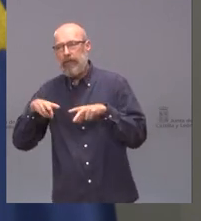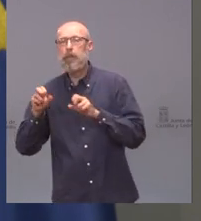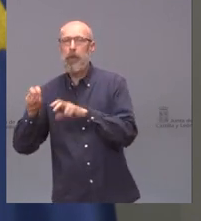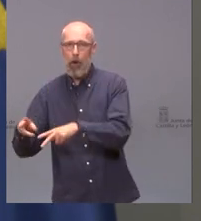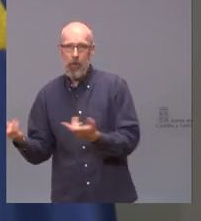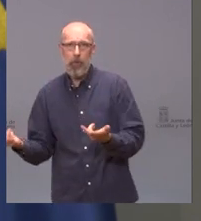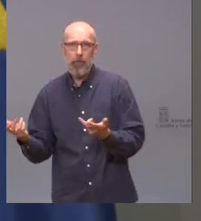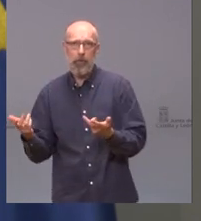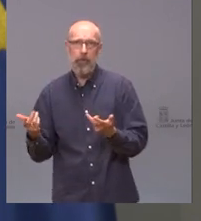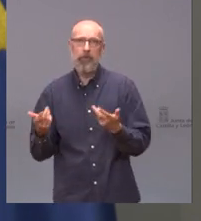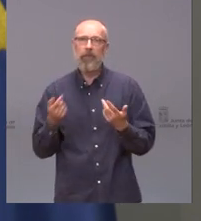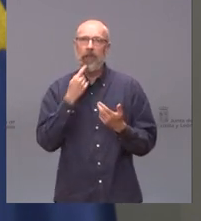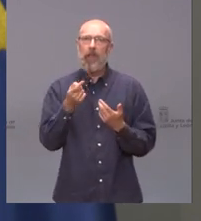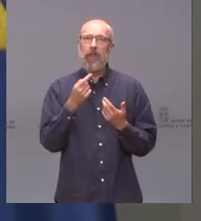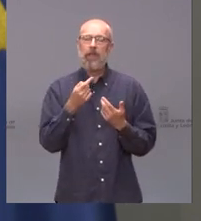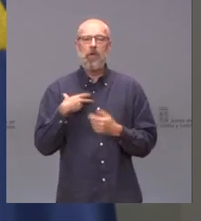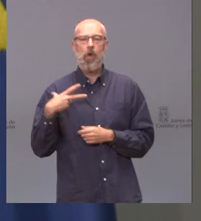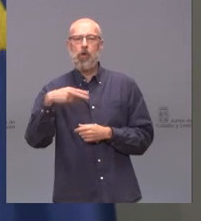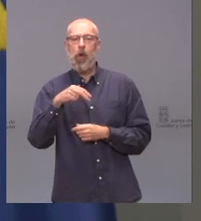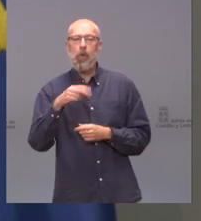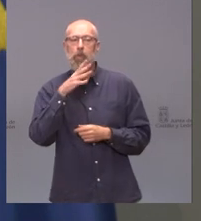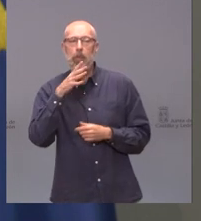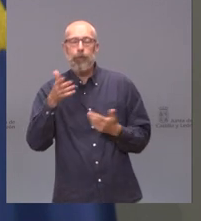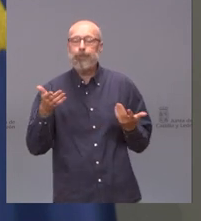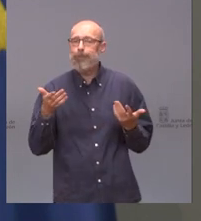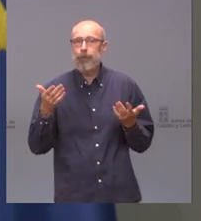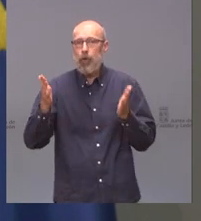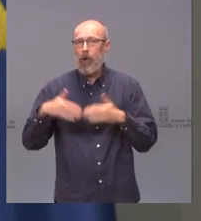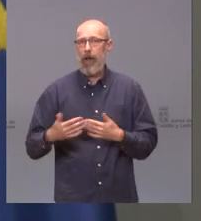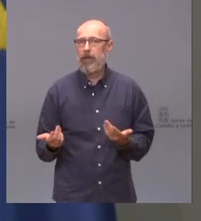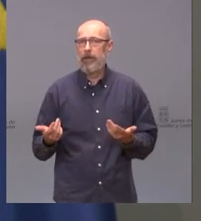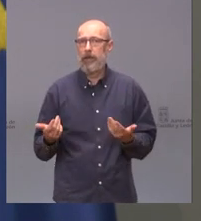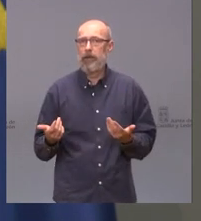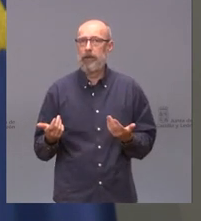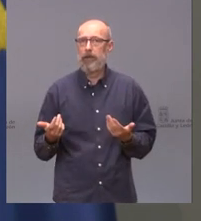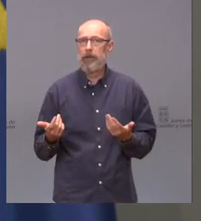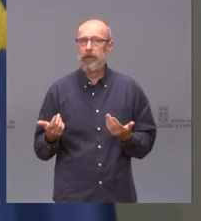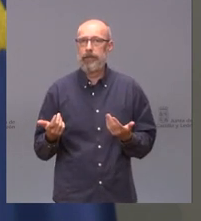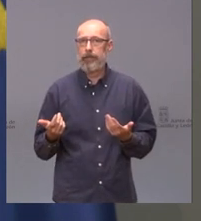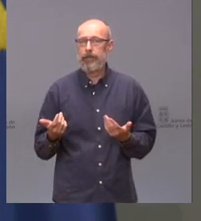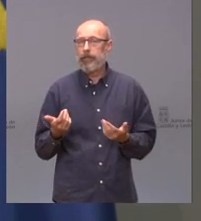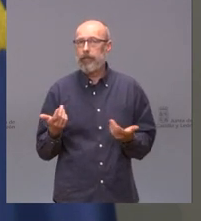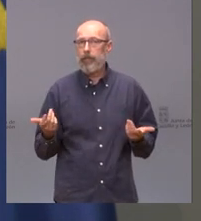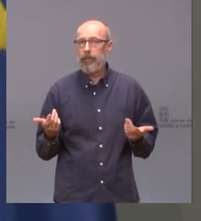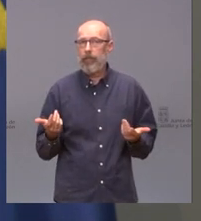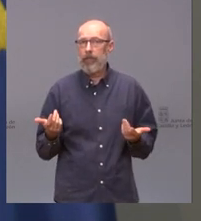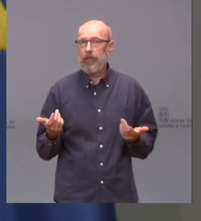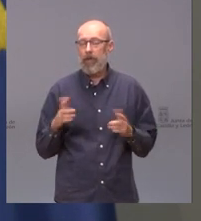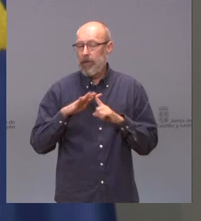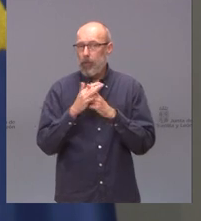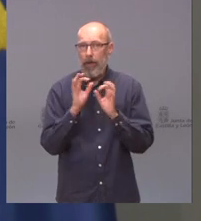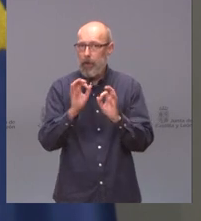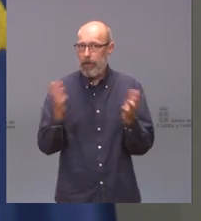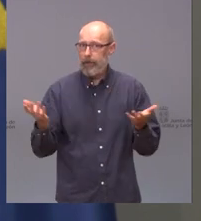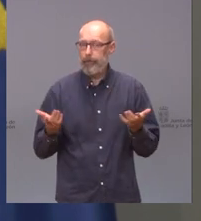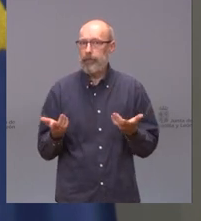razón alguna para negarse y lo que no no se puede hacer es ceder en este tipo de situaciones por